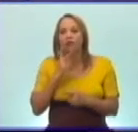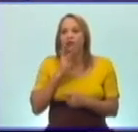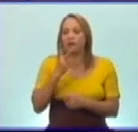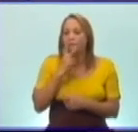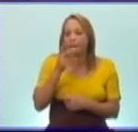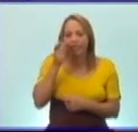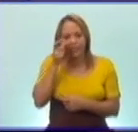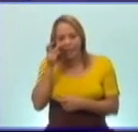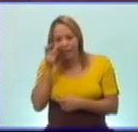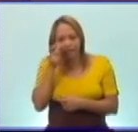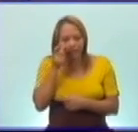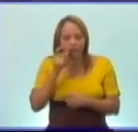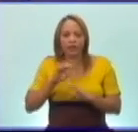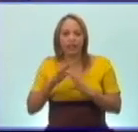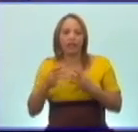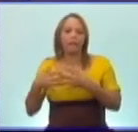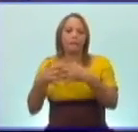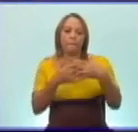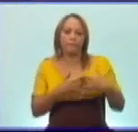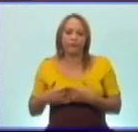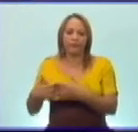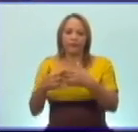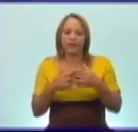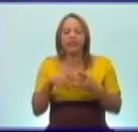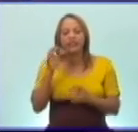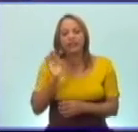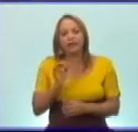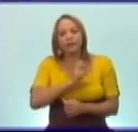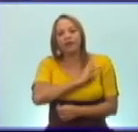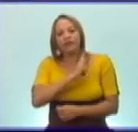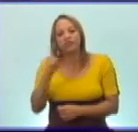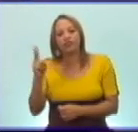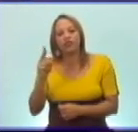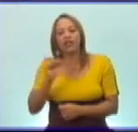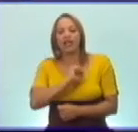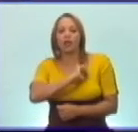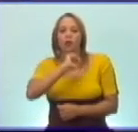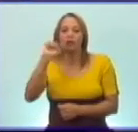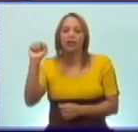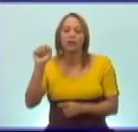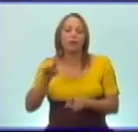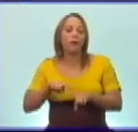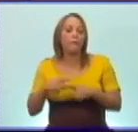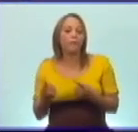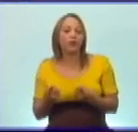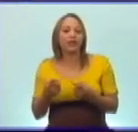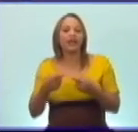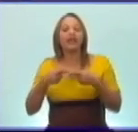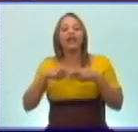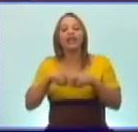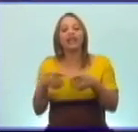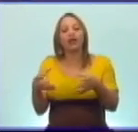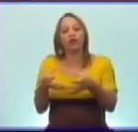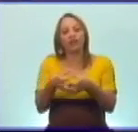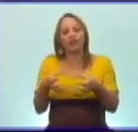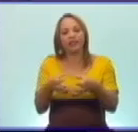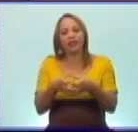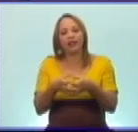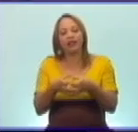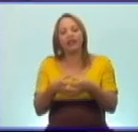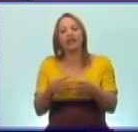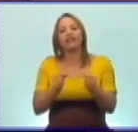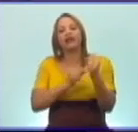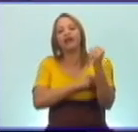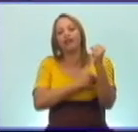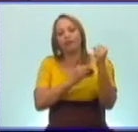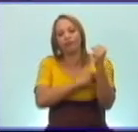vigilantes y siempre la victoria la lograremos, porque en la unidad está el sentido de